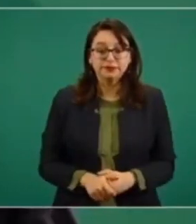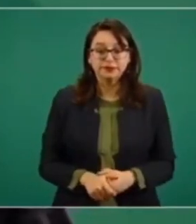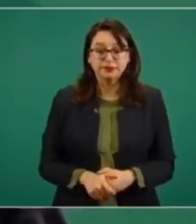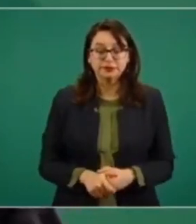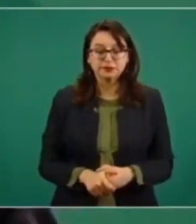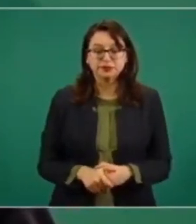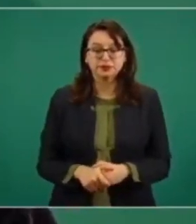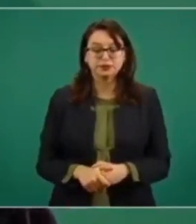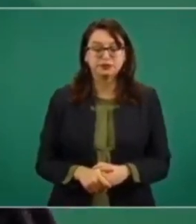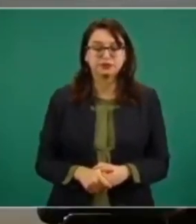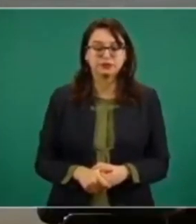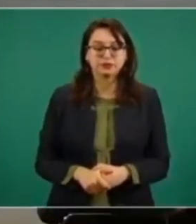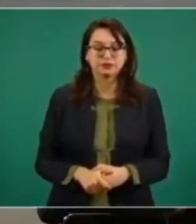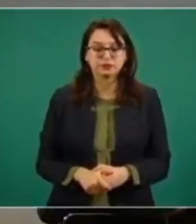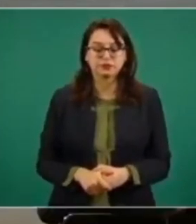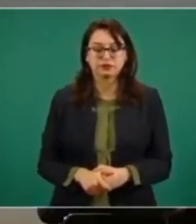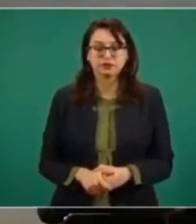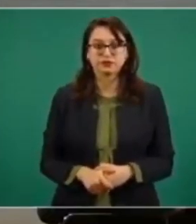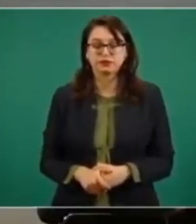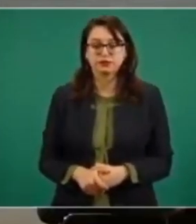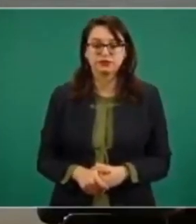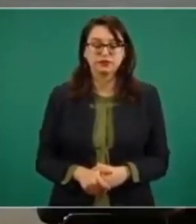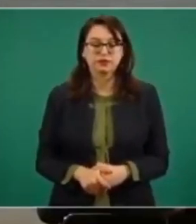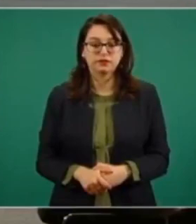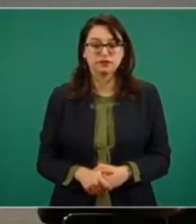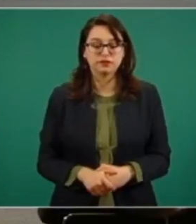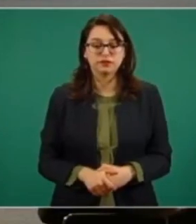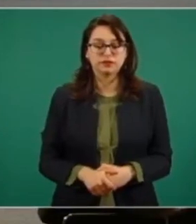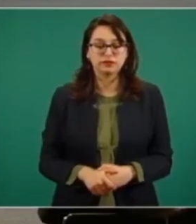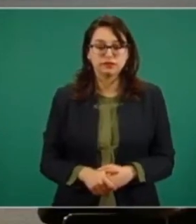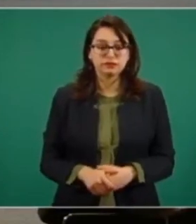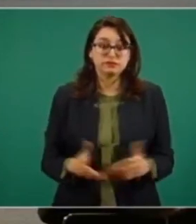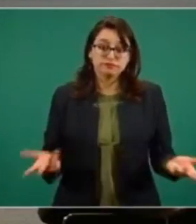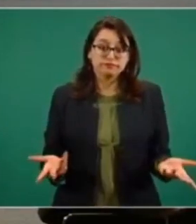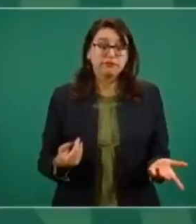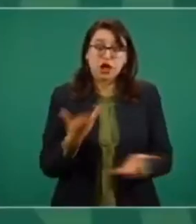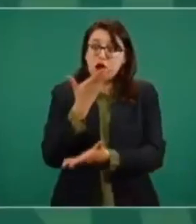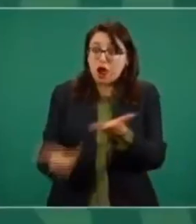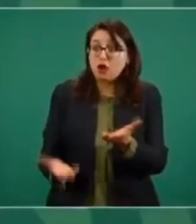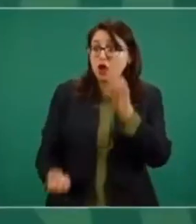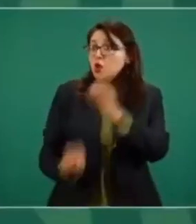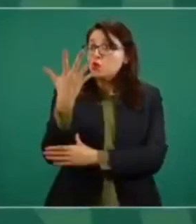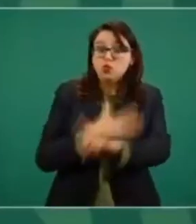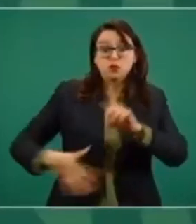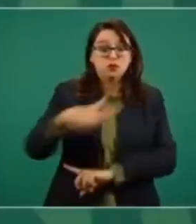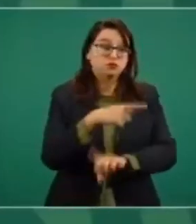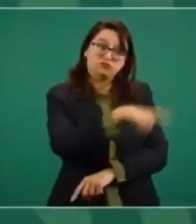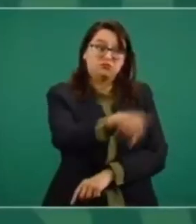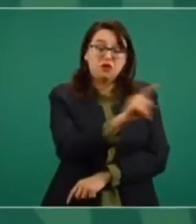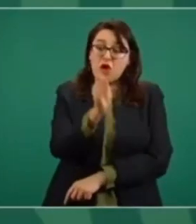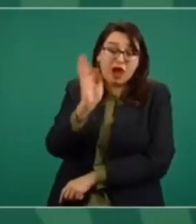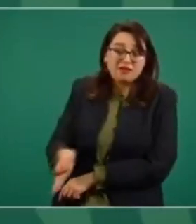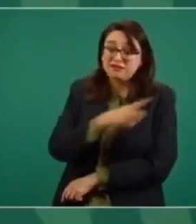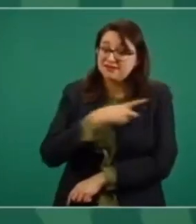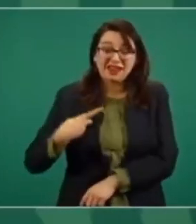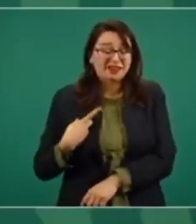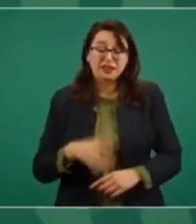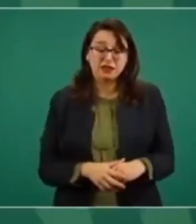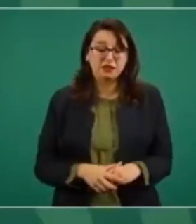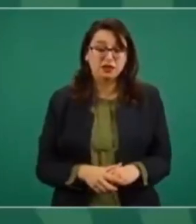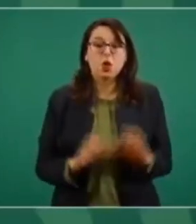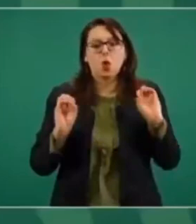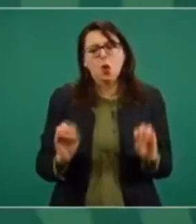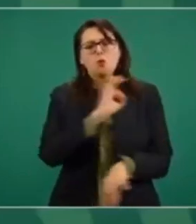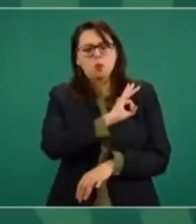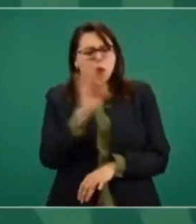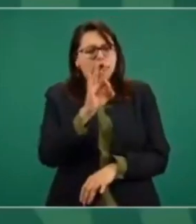Ahora, que vayan aceptando la nueva realidad o que se hagan la ilusión.